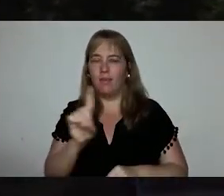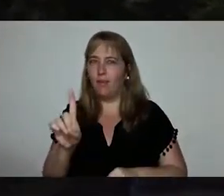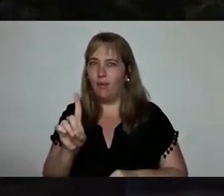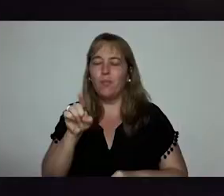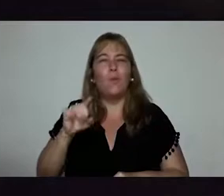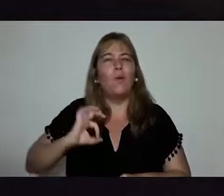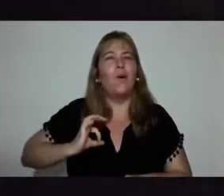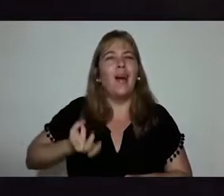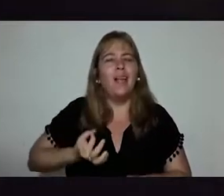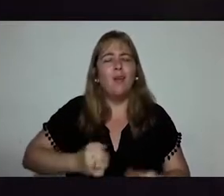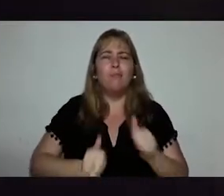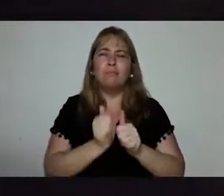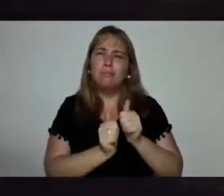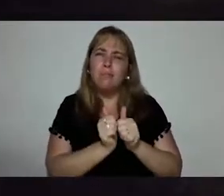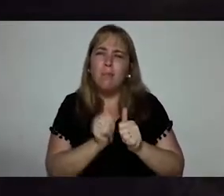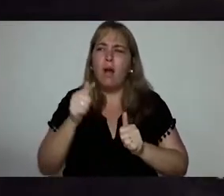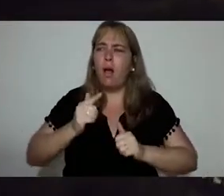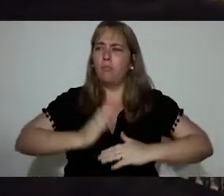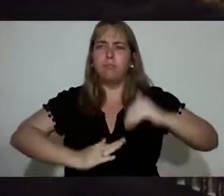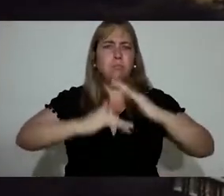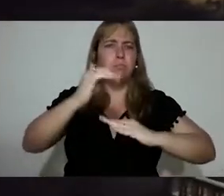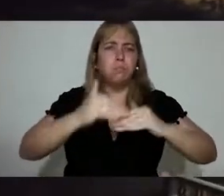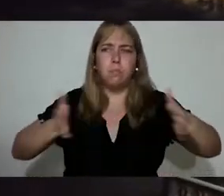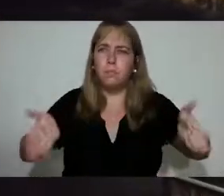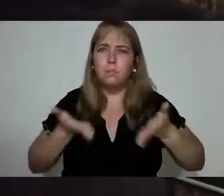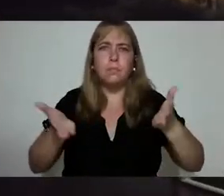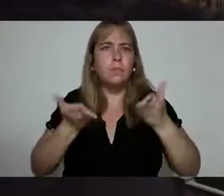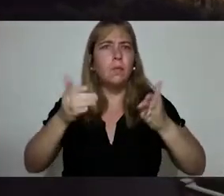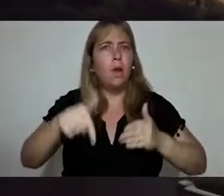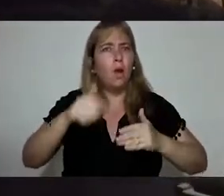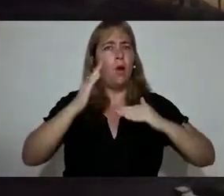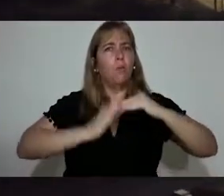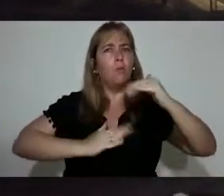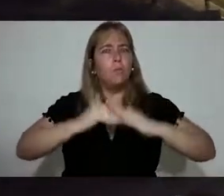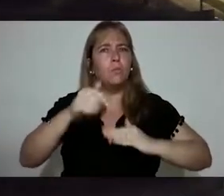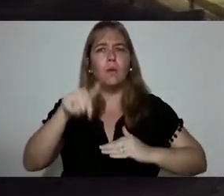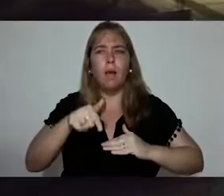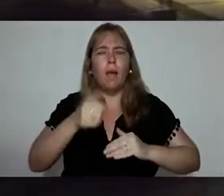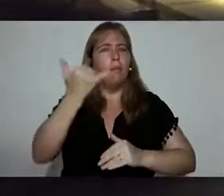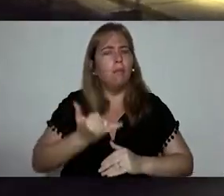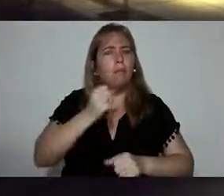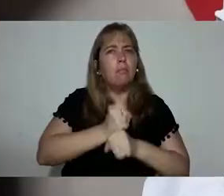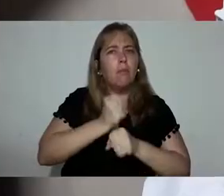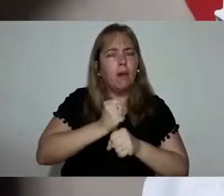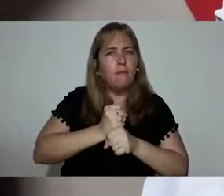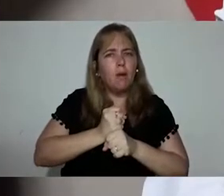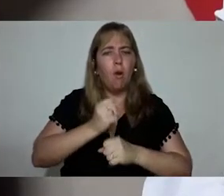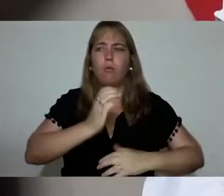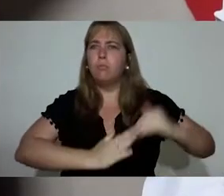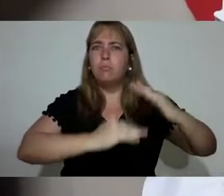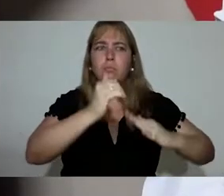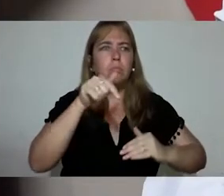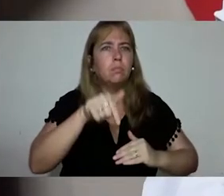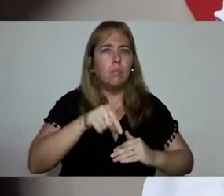Ha sido un año histórico por la cantidad de obra pública en marcha. Obra pública que genera fuentes de trabajo. Obra